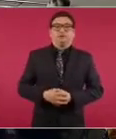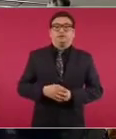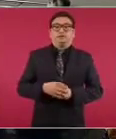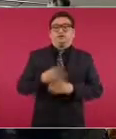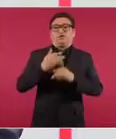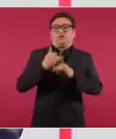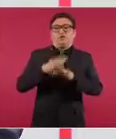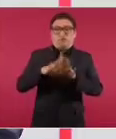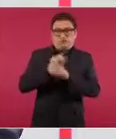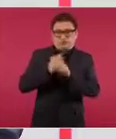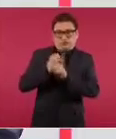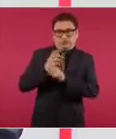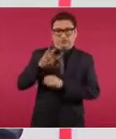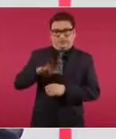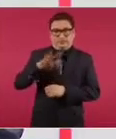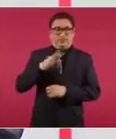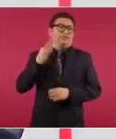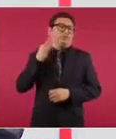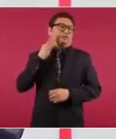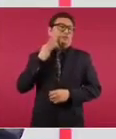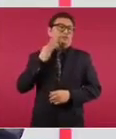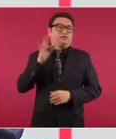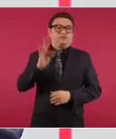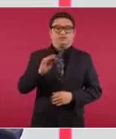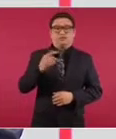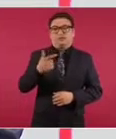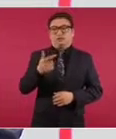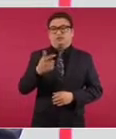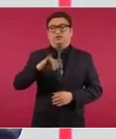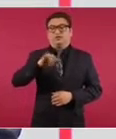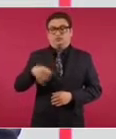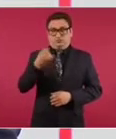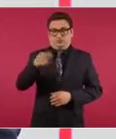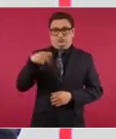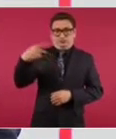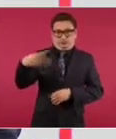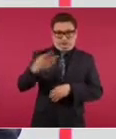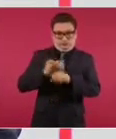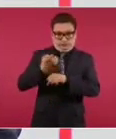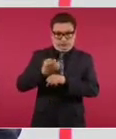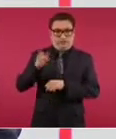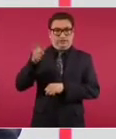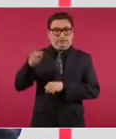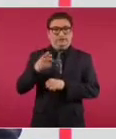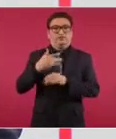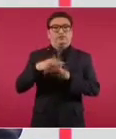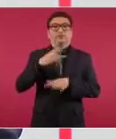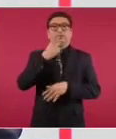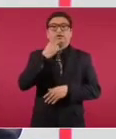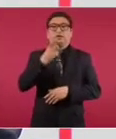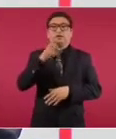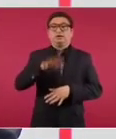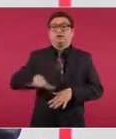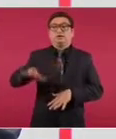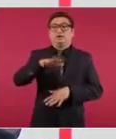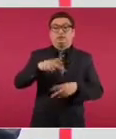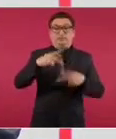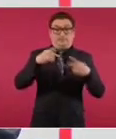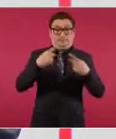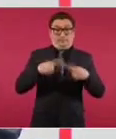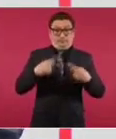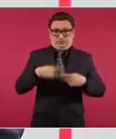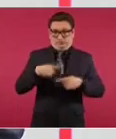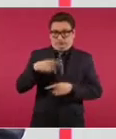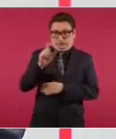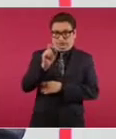de la Fiscalía General de Justicia de la entidad, hubo 20 personas victimadas,